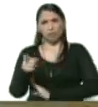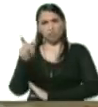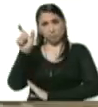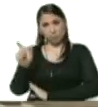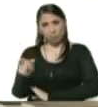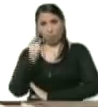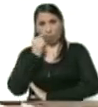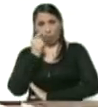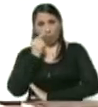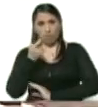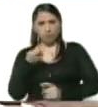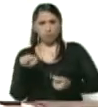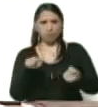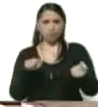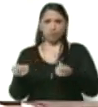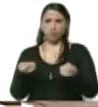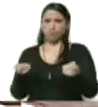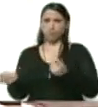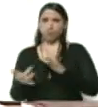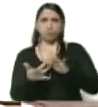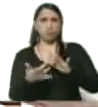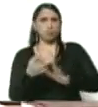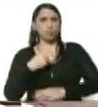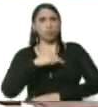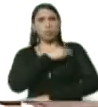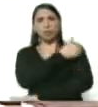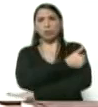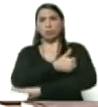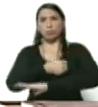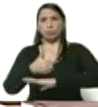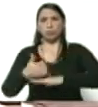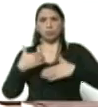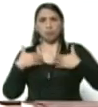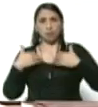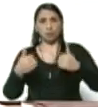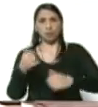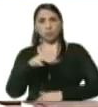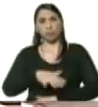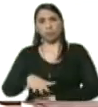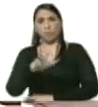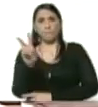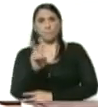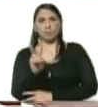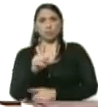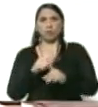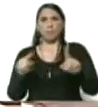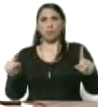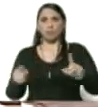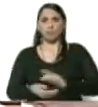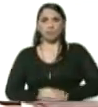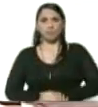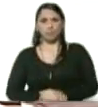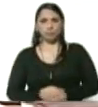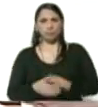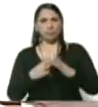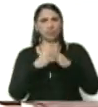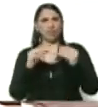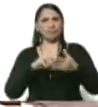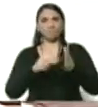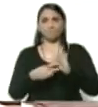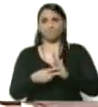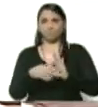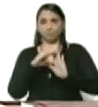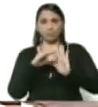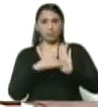coordinando con nuestras autoridades de salud a nivel nacional para todo lo que tiene que ver con el